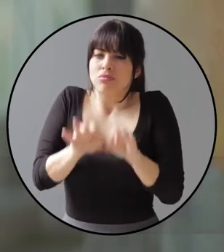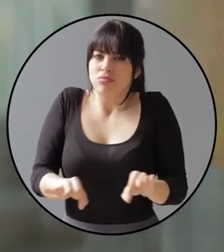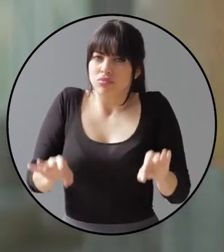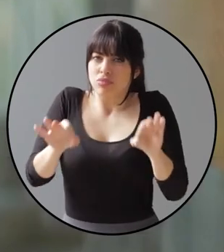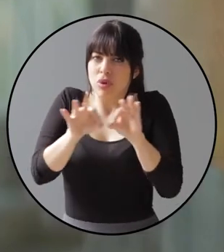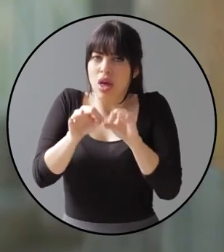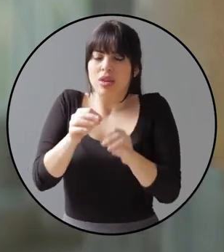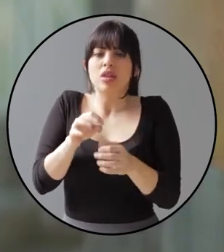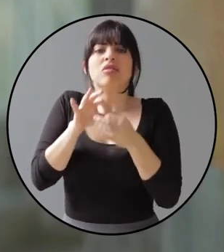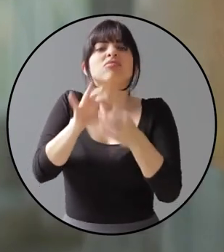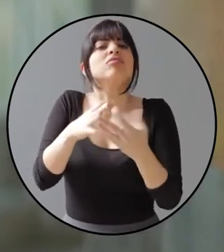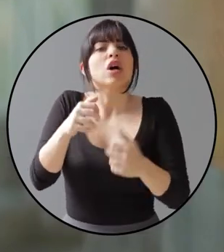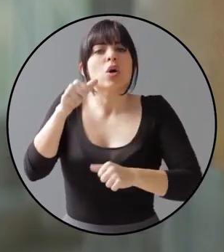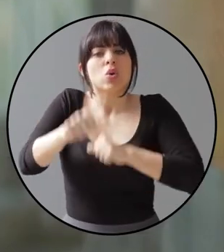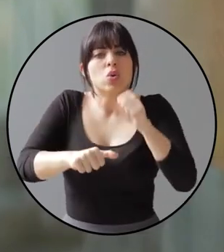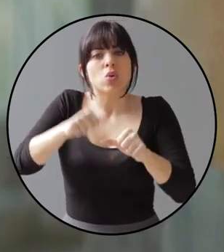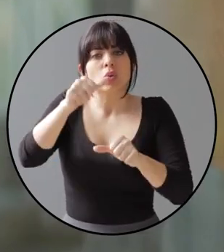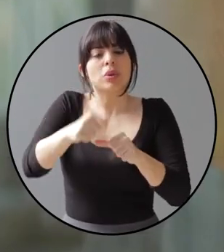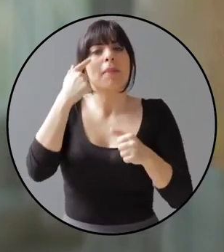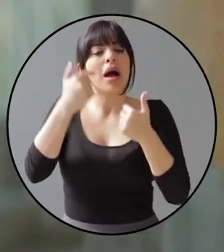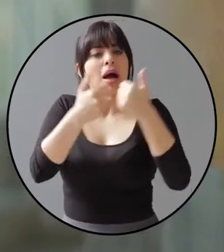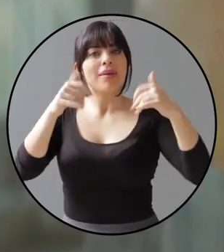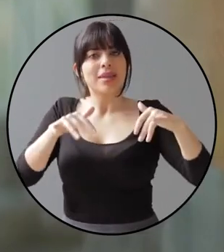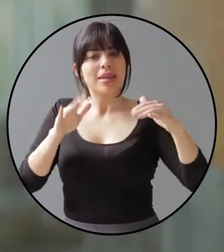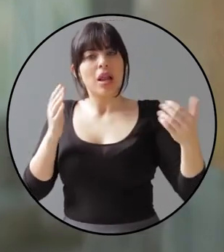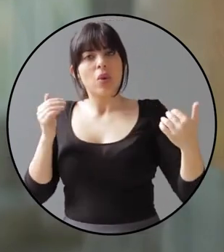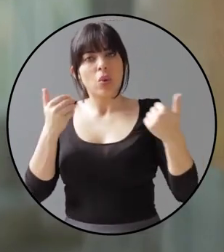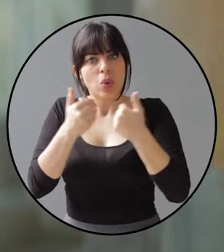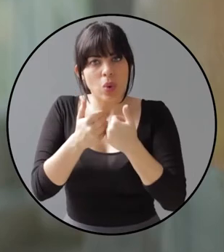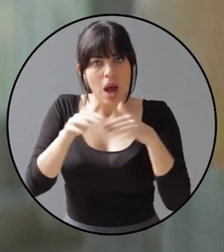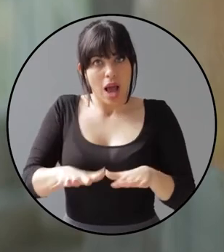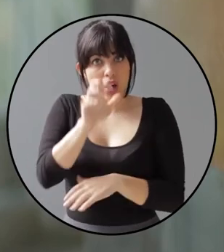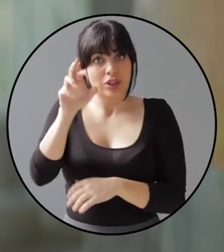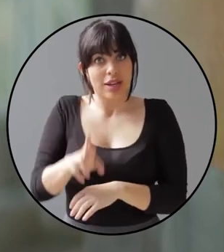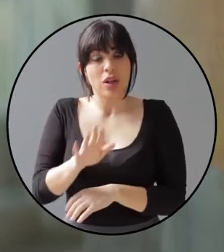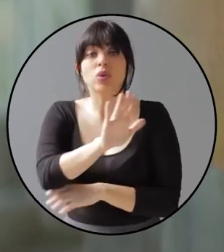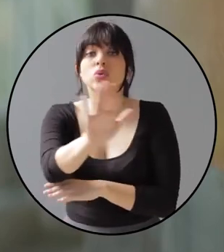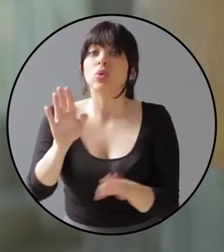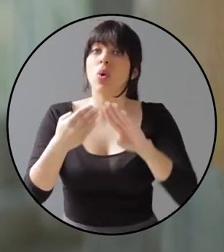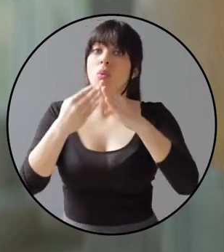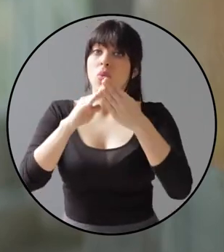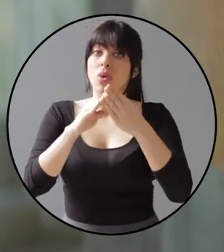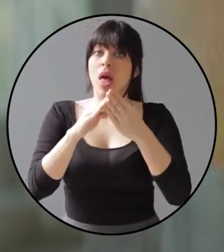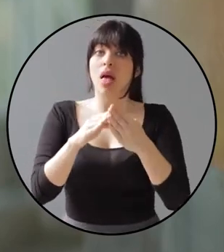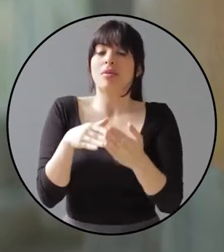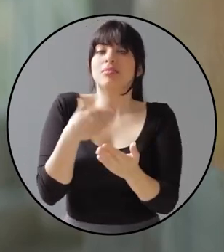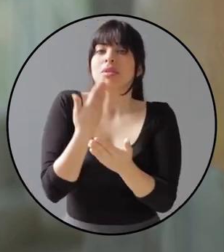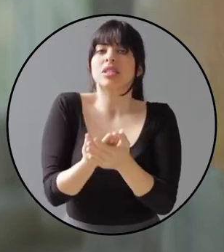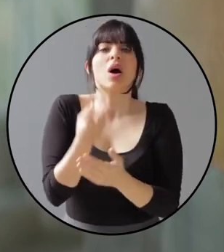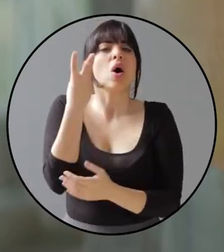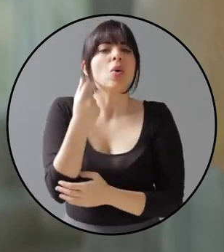fundamental de la lucha por la disminución de la brecha digital en Costa Rica. A sus comunidades llegarán